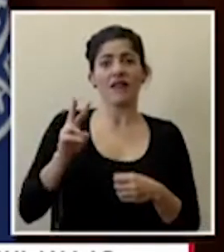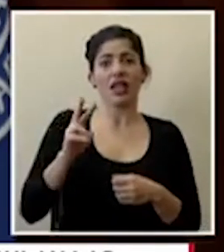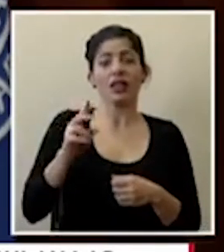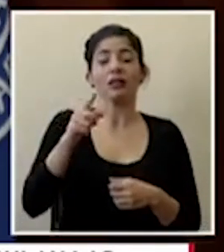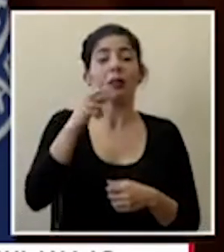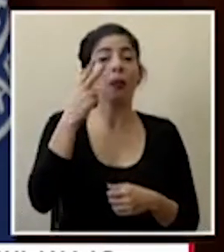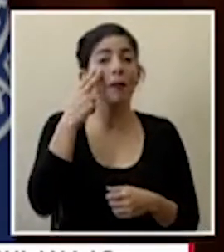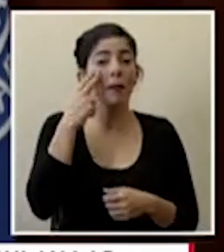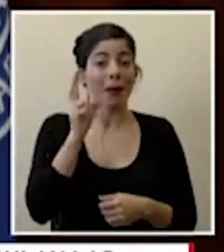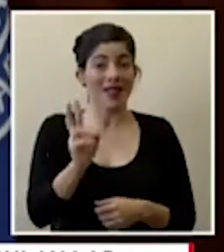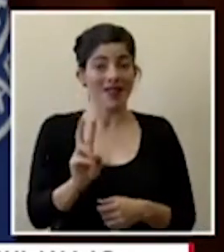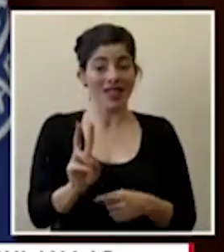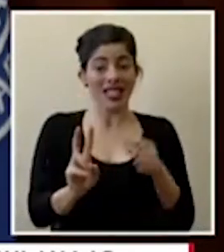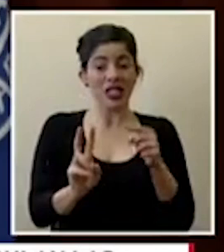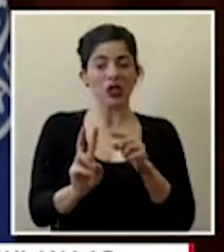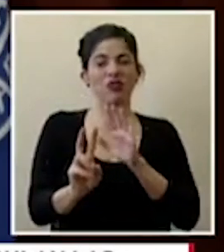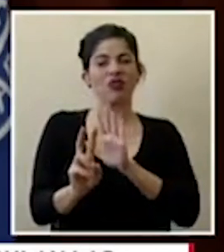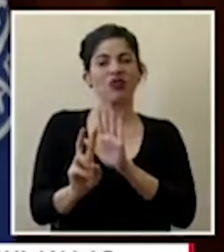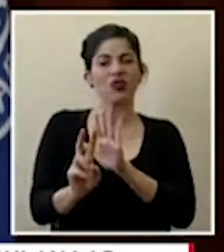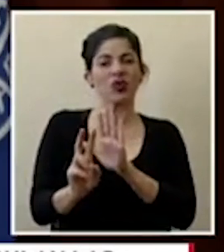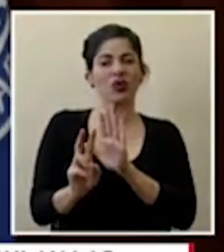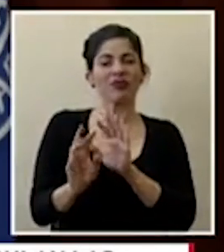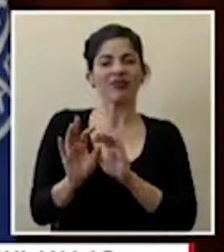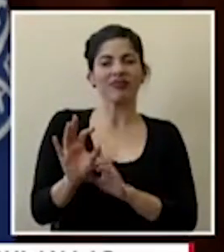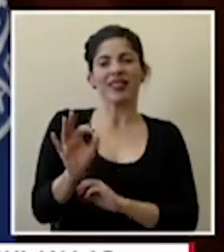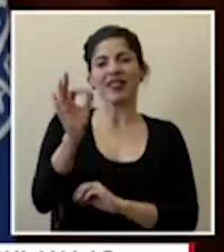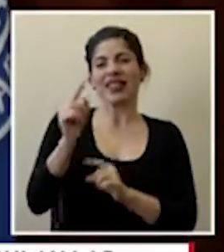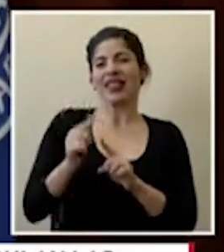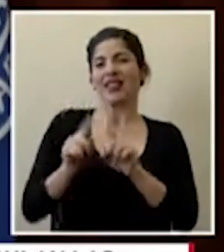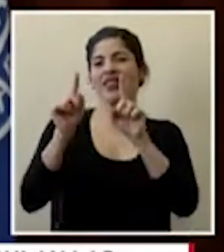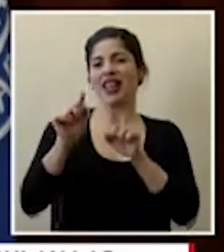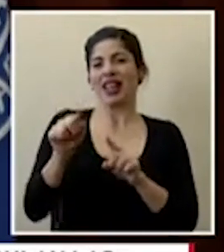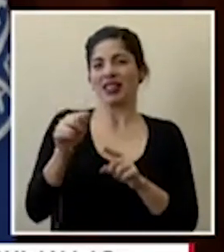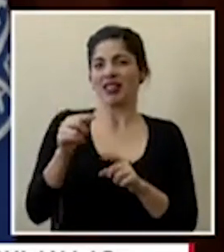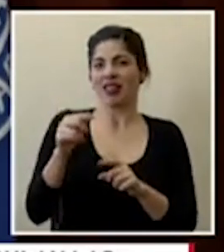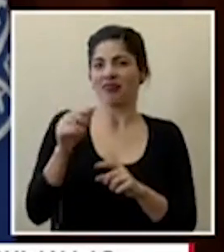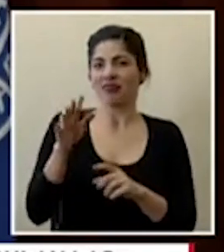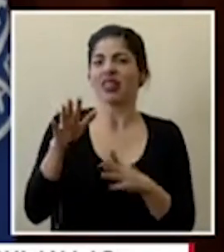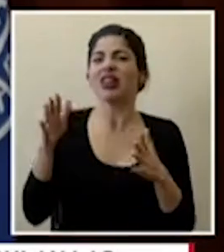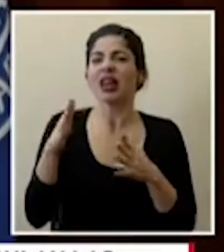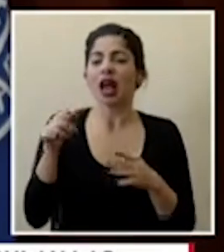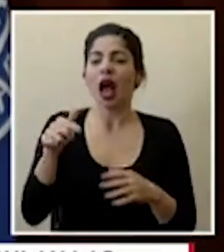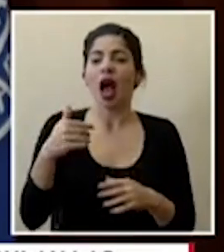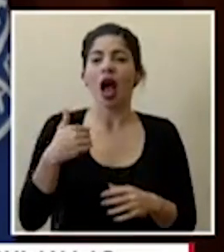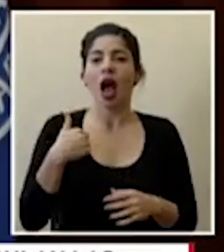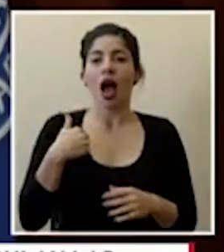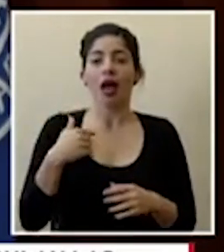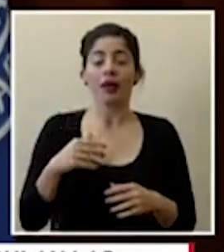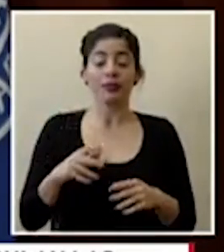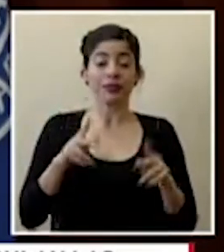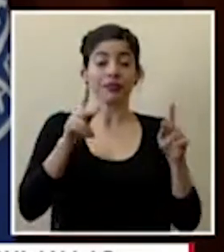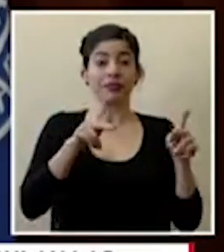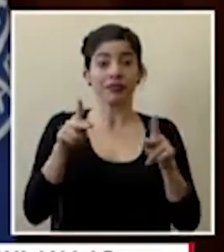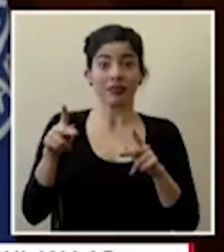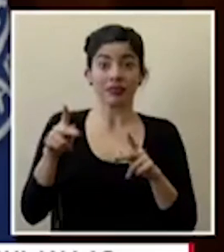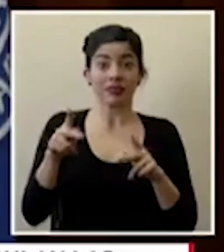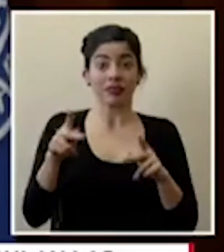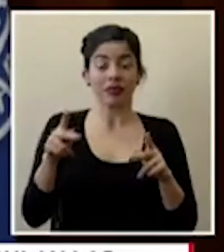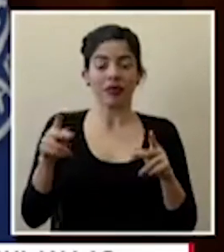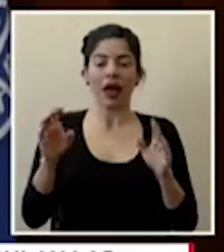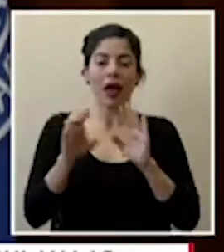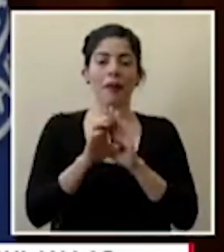que tiene una particularidad bastante notoria y es que hay un porcentaje que se asume que